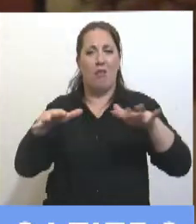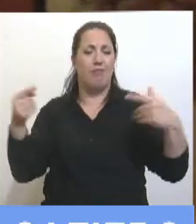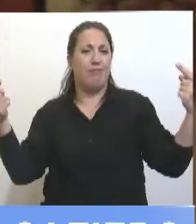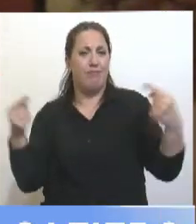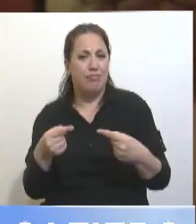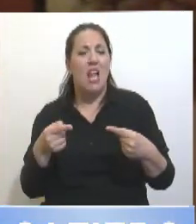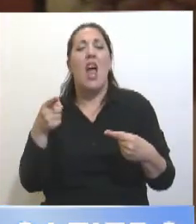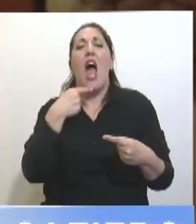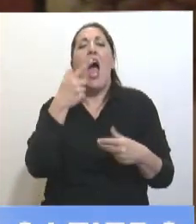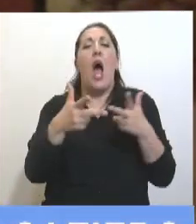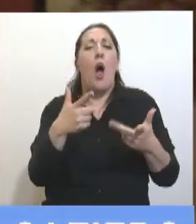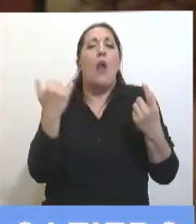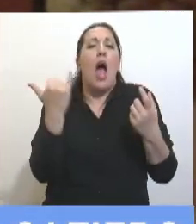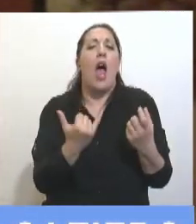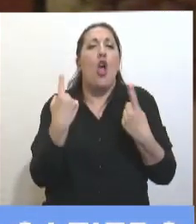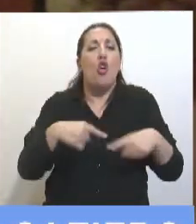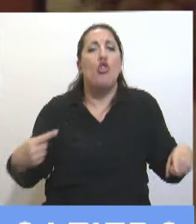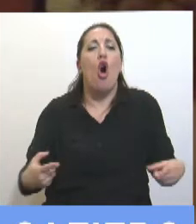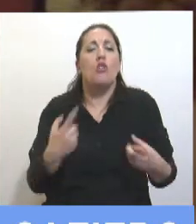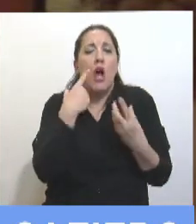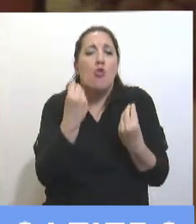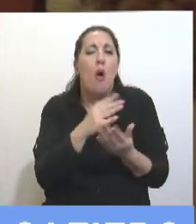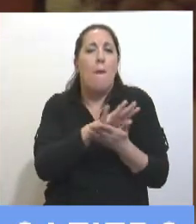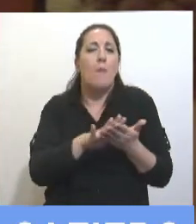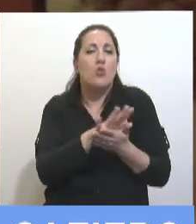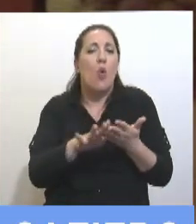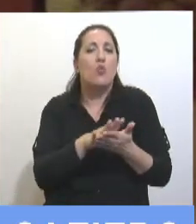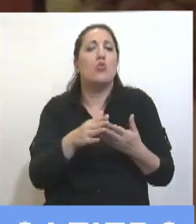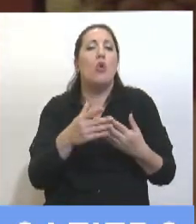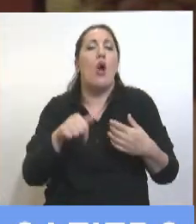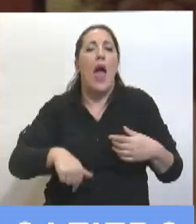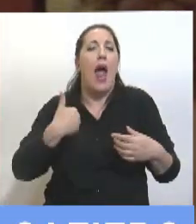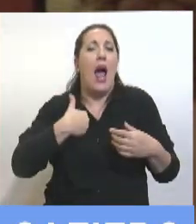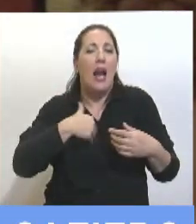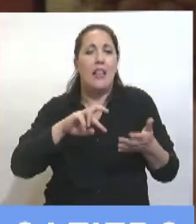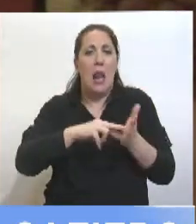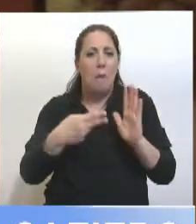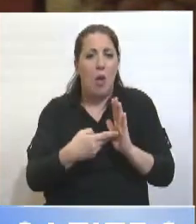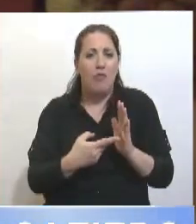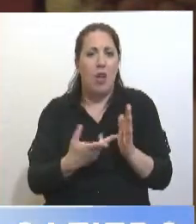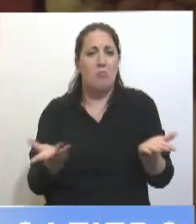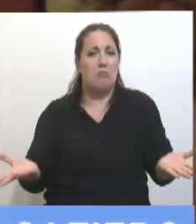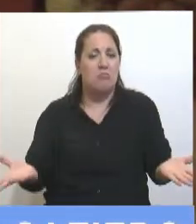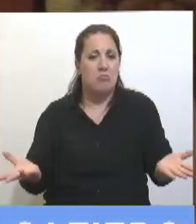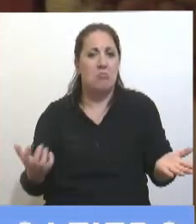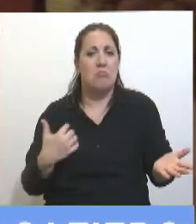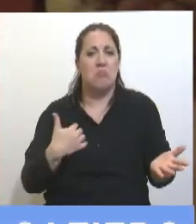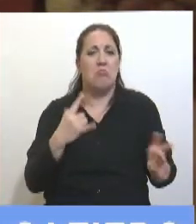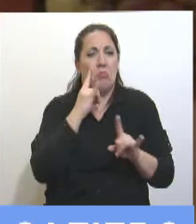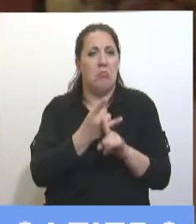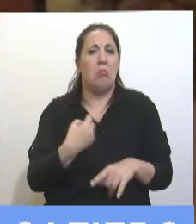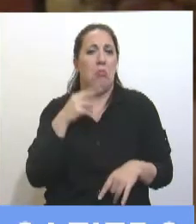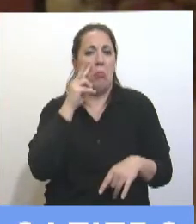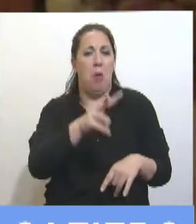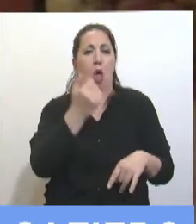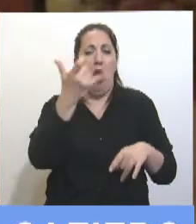que estamos haciendo cosas para sacar al país de la crisis y nos encontramos con expropiaciones,